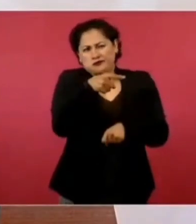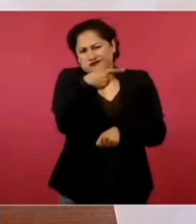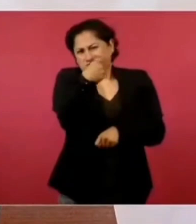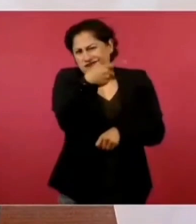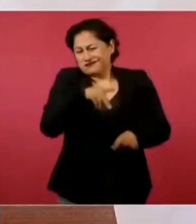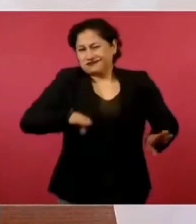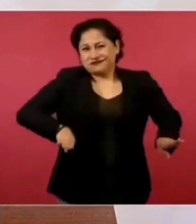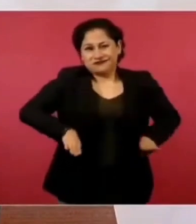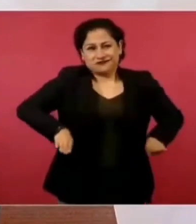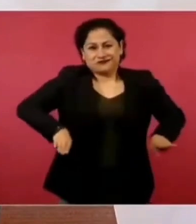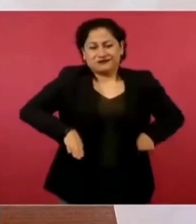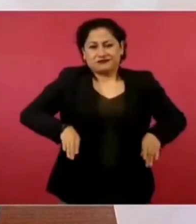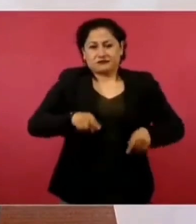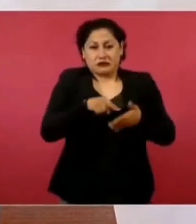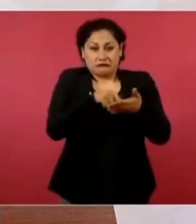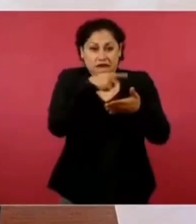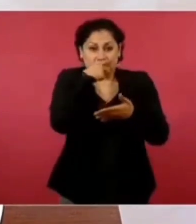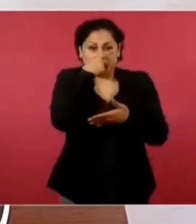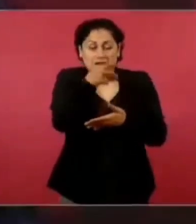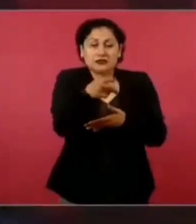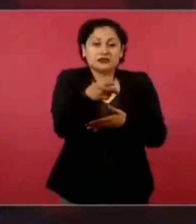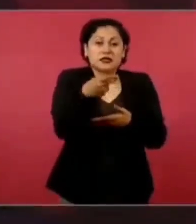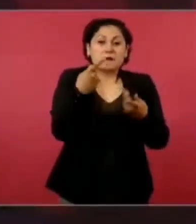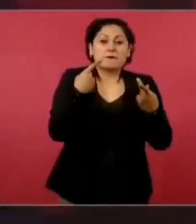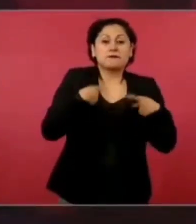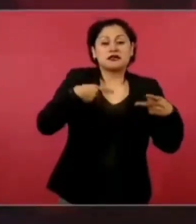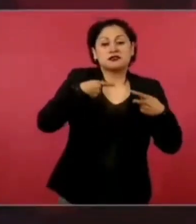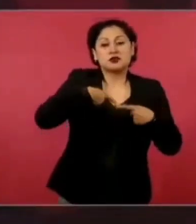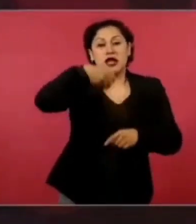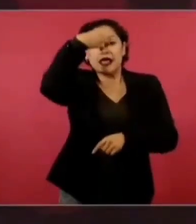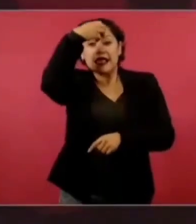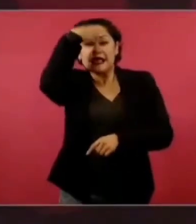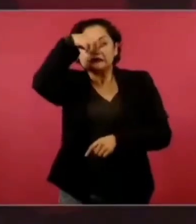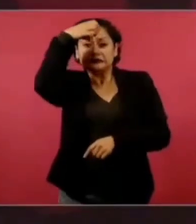Según los expertos. ¿Quiénes son los expertos al Reforma?